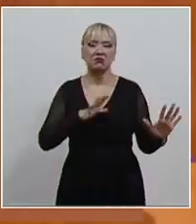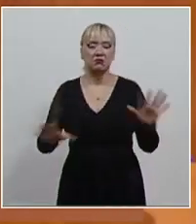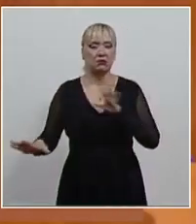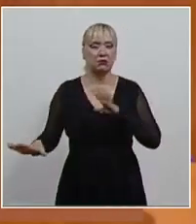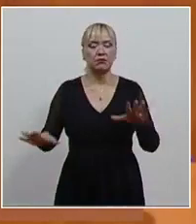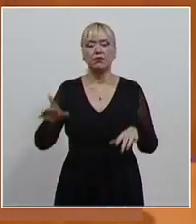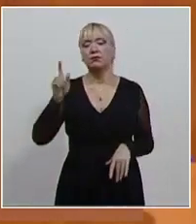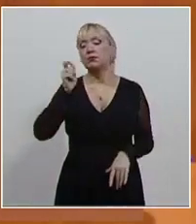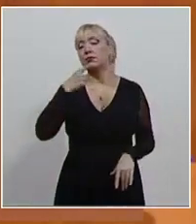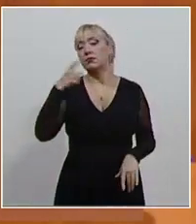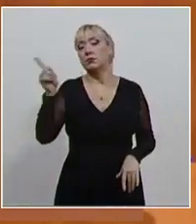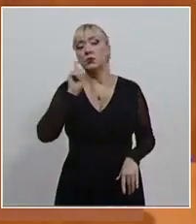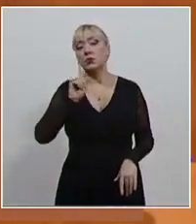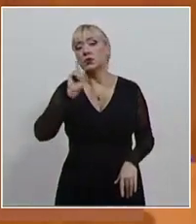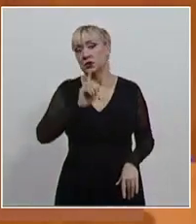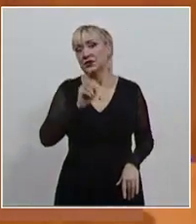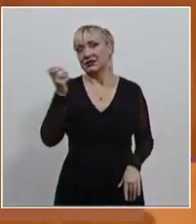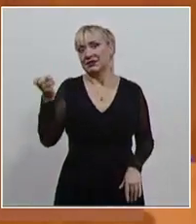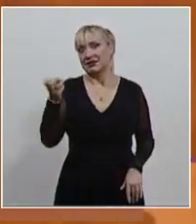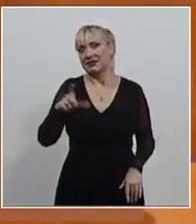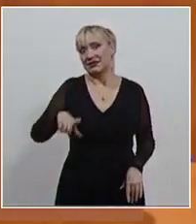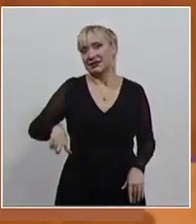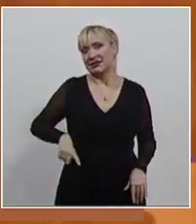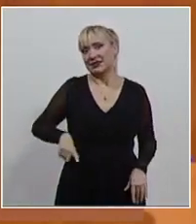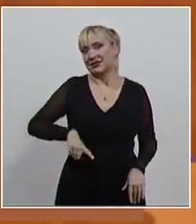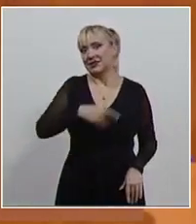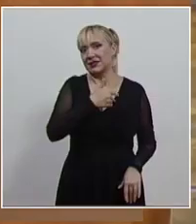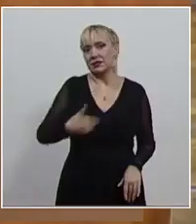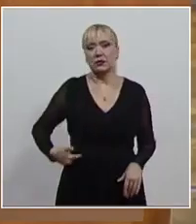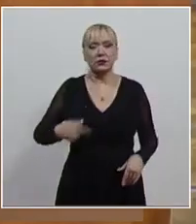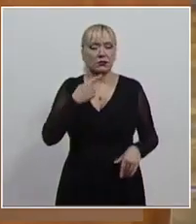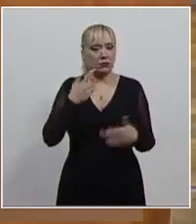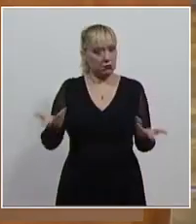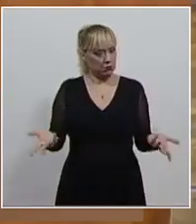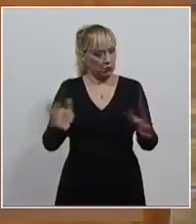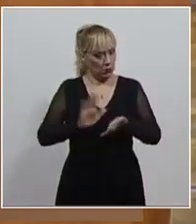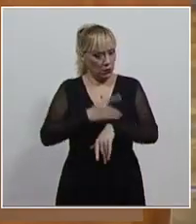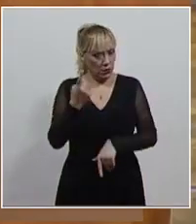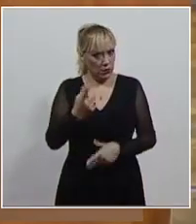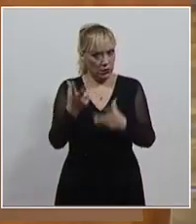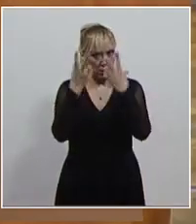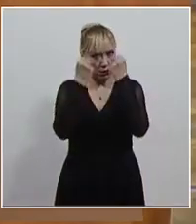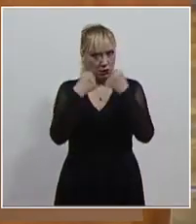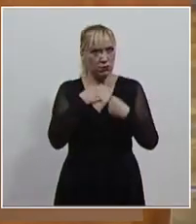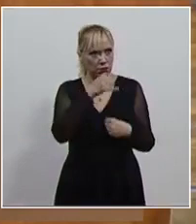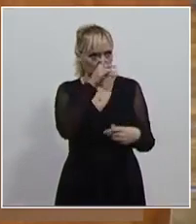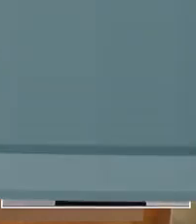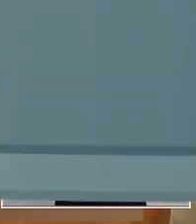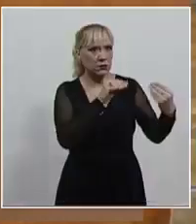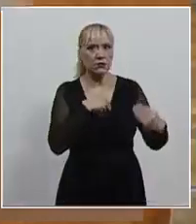quien aseguraba que dichas medidas la dejaban en estado de indefensión al impedirle impugnar este caso.